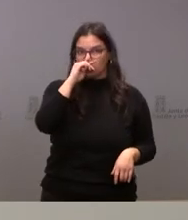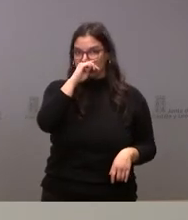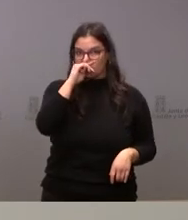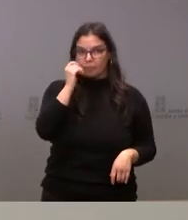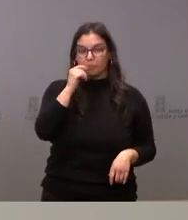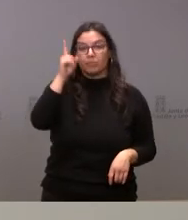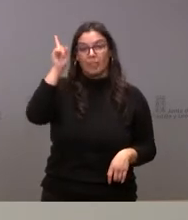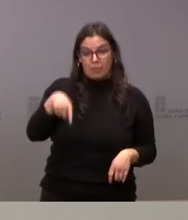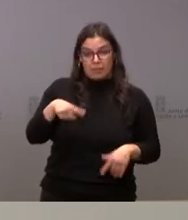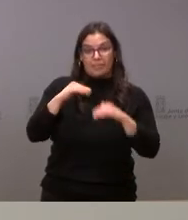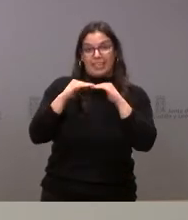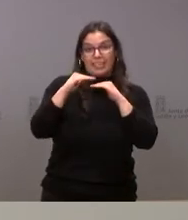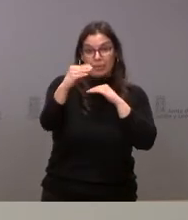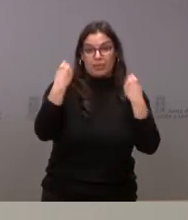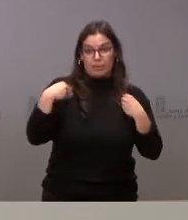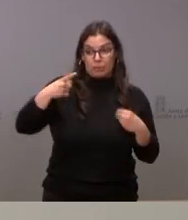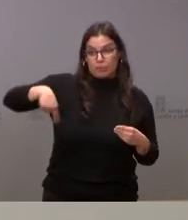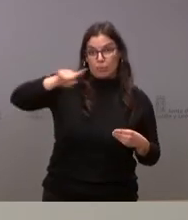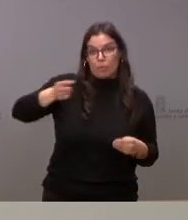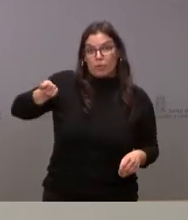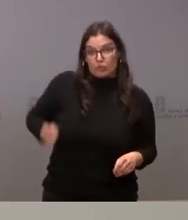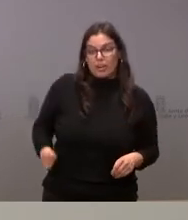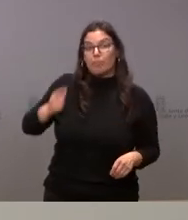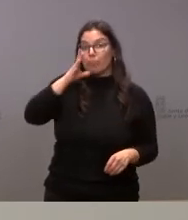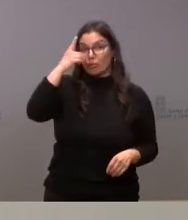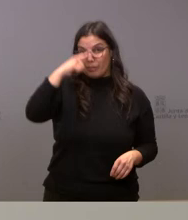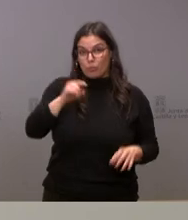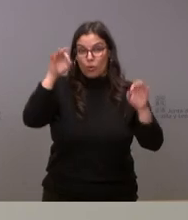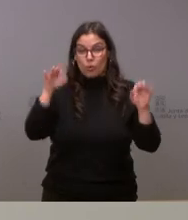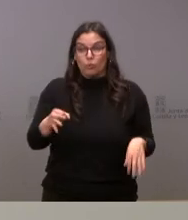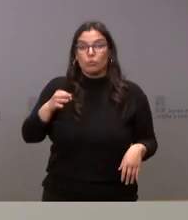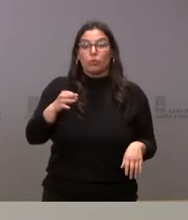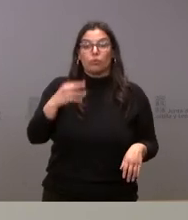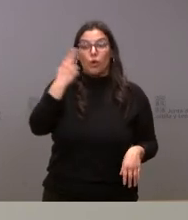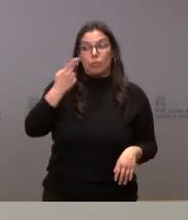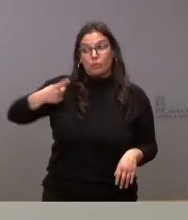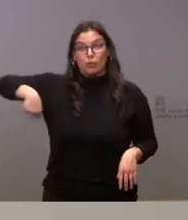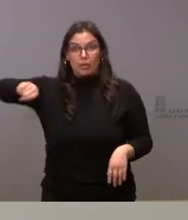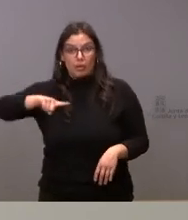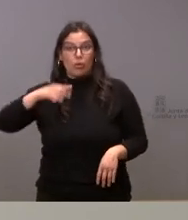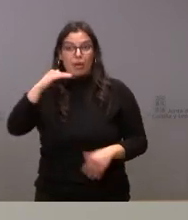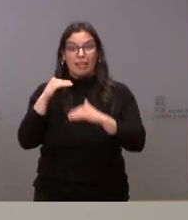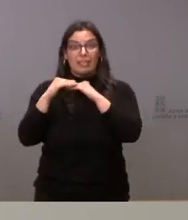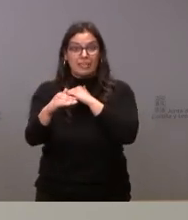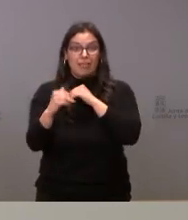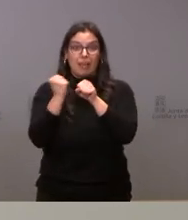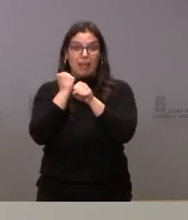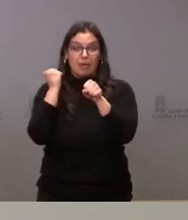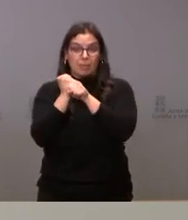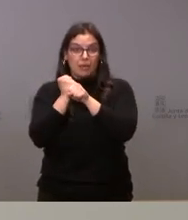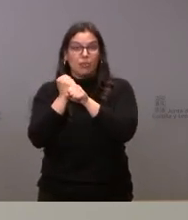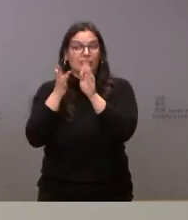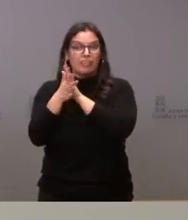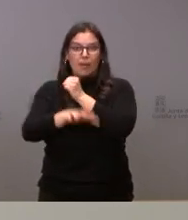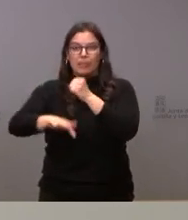con la estabilidad de los profesionales, sabiendo que precisamente el compromiso de los profesionales y su estabilidad en el empleo es una de las